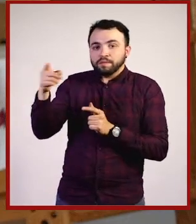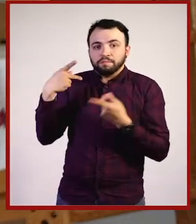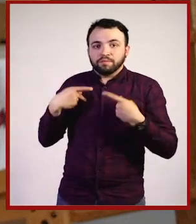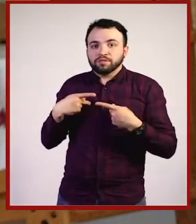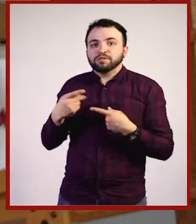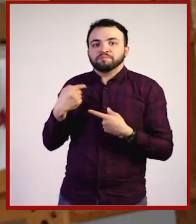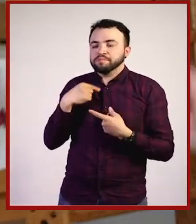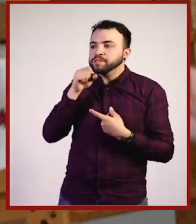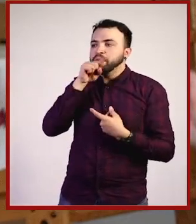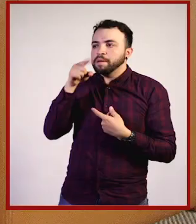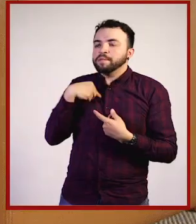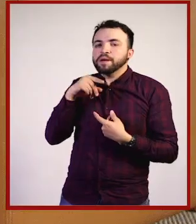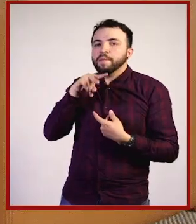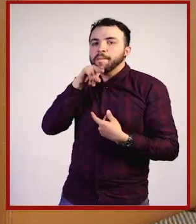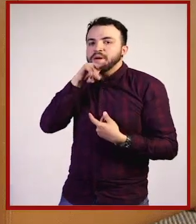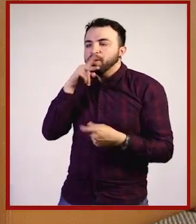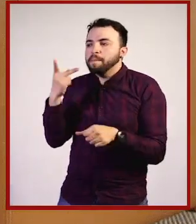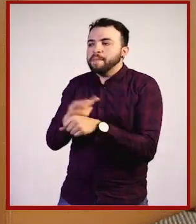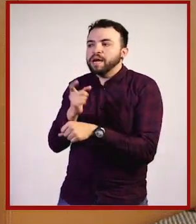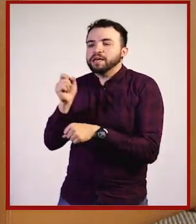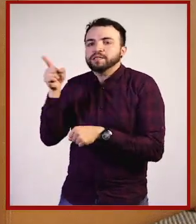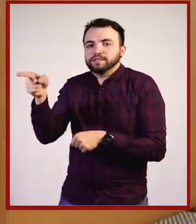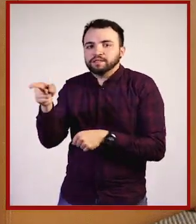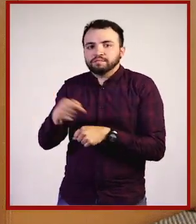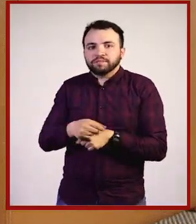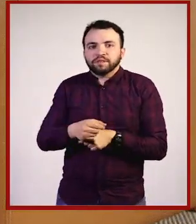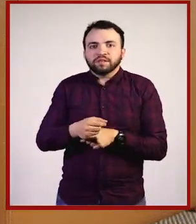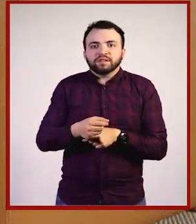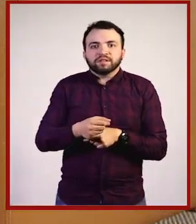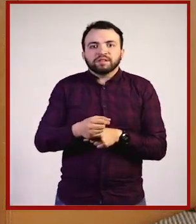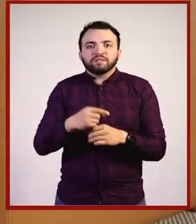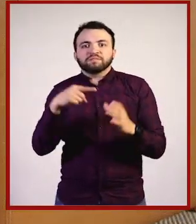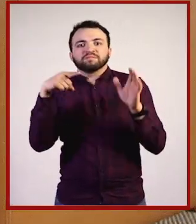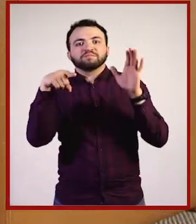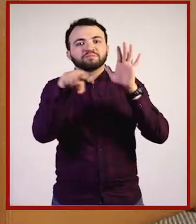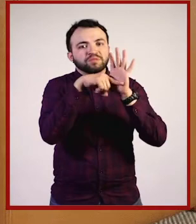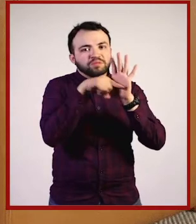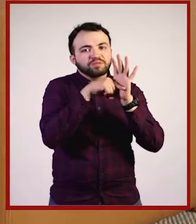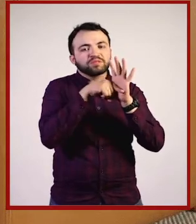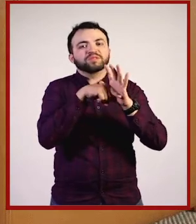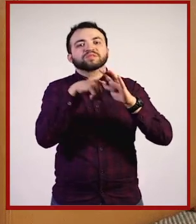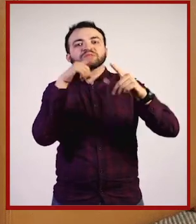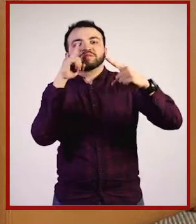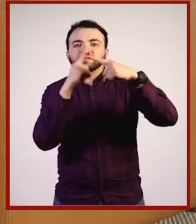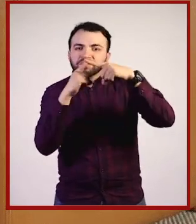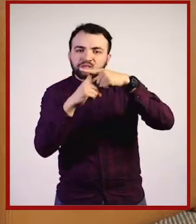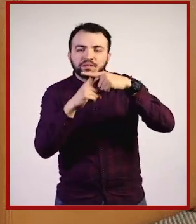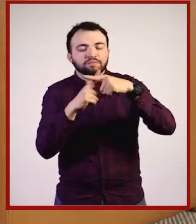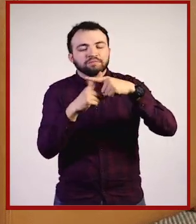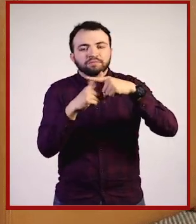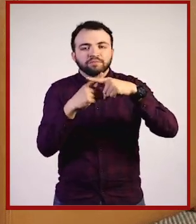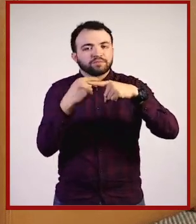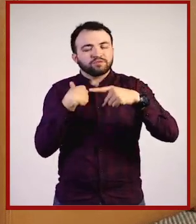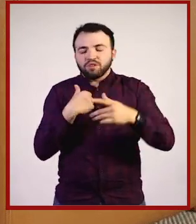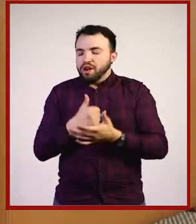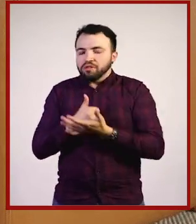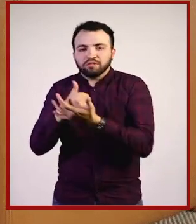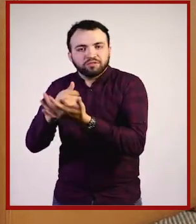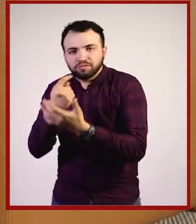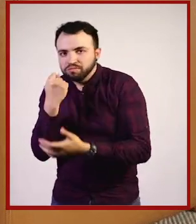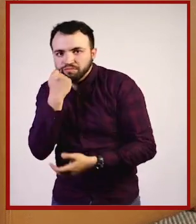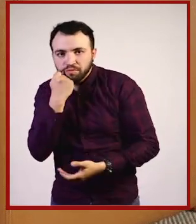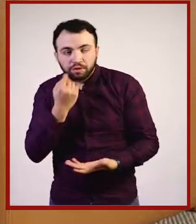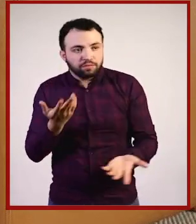estar en un problema, aunque sea positivo o sea negativo, hay que ayudar. Muchísimas gracias. ¿Algo que quieras cerrar para nuestra audiencia? No, nada más